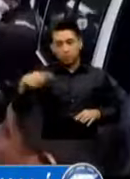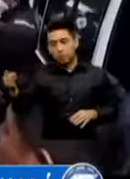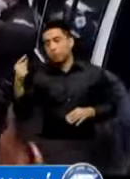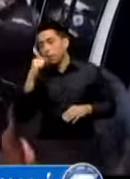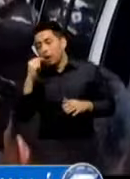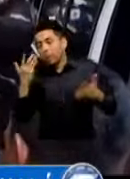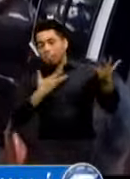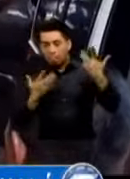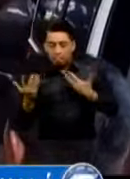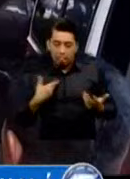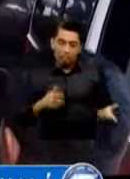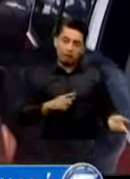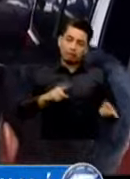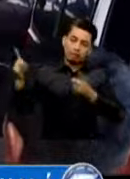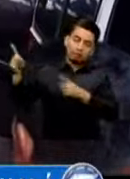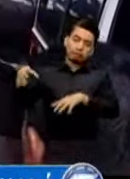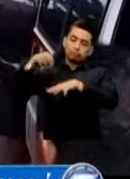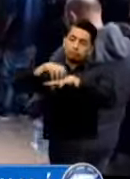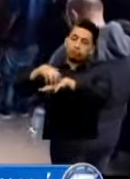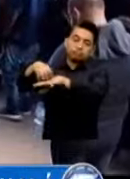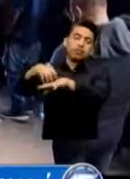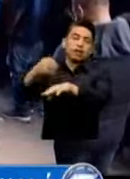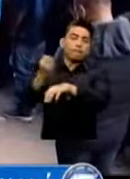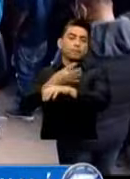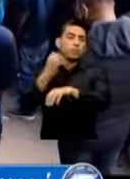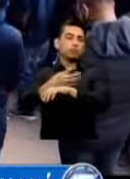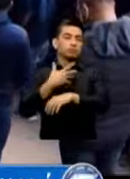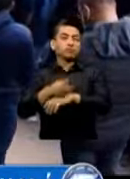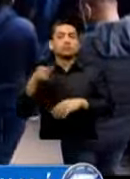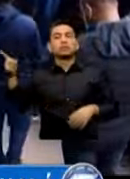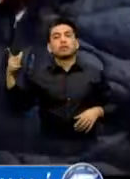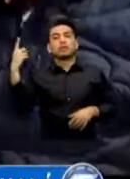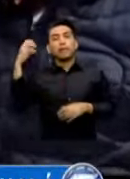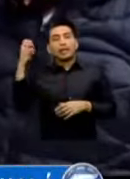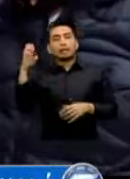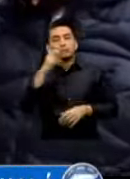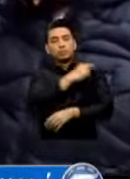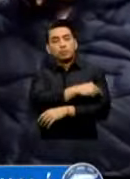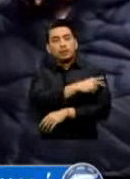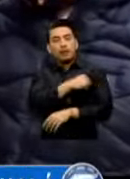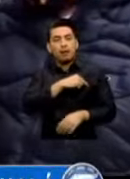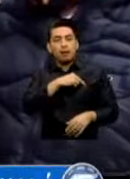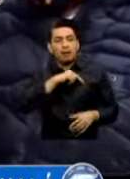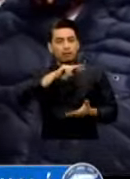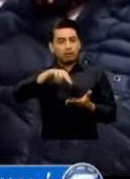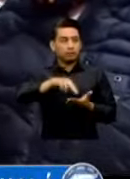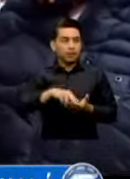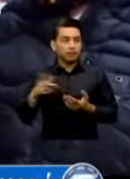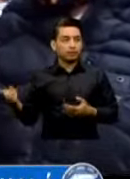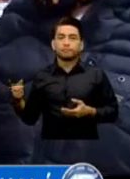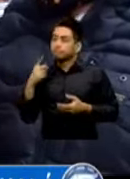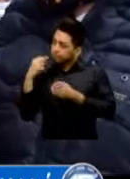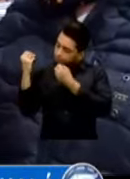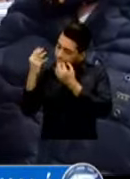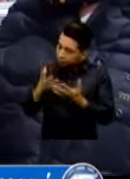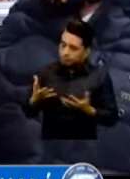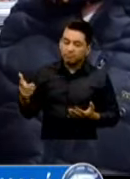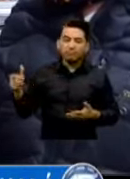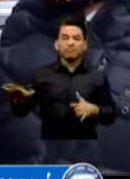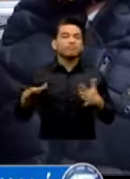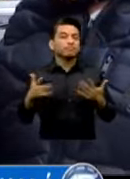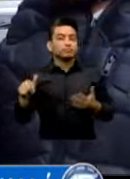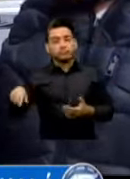Fue Trasladada A Bordo De Una Ambulancia Hacia La Emergencia Del Hospital Nacional Para Su Información De Que Aquí En Kilómetro